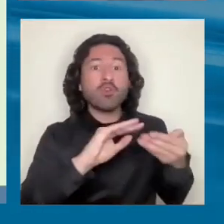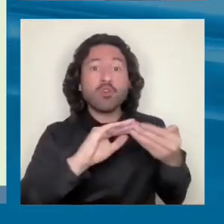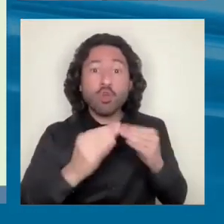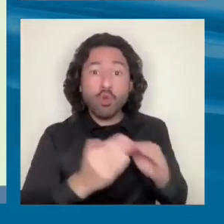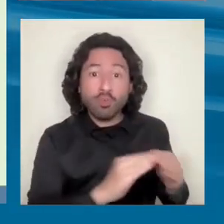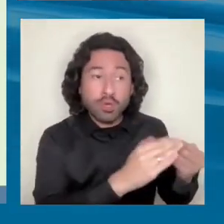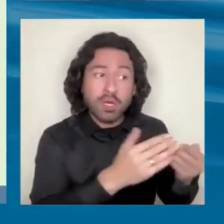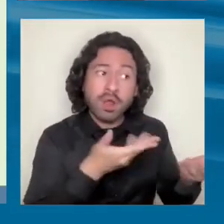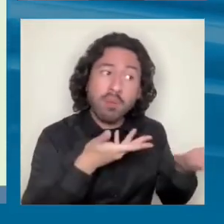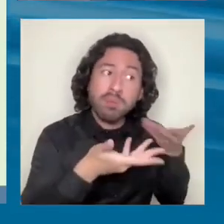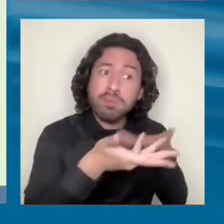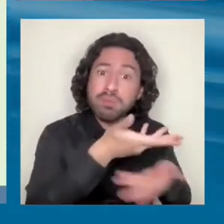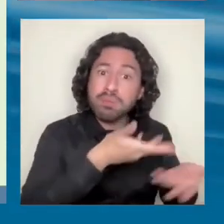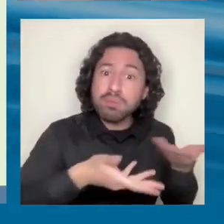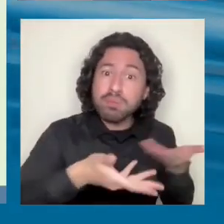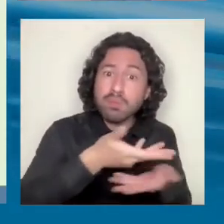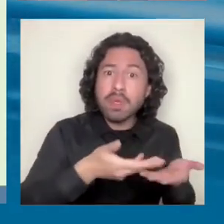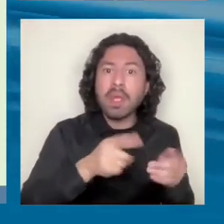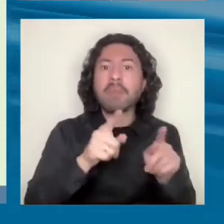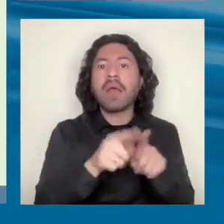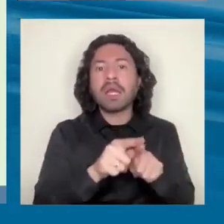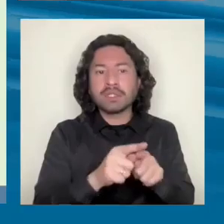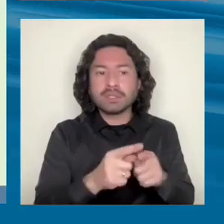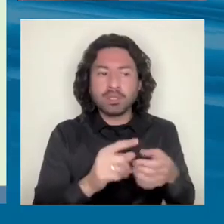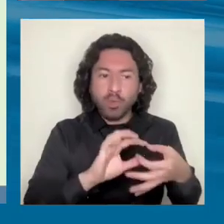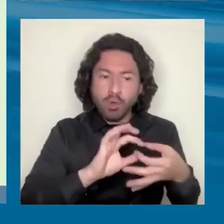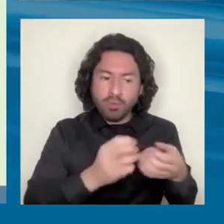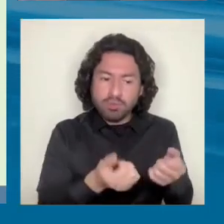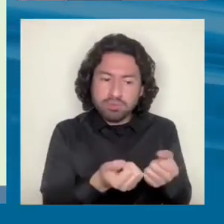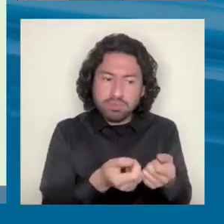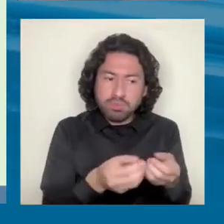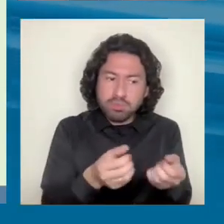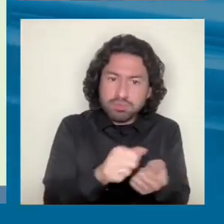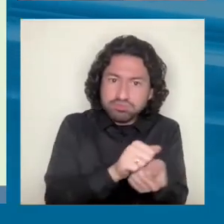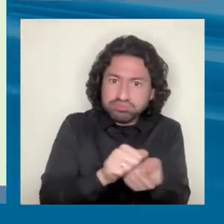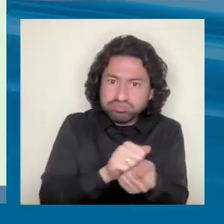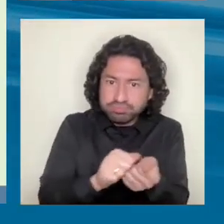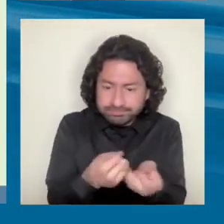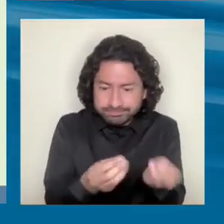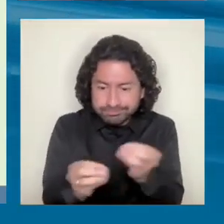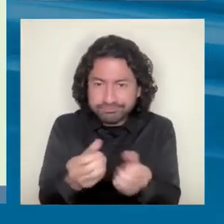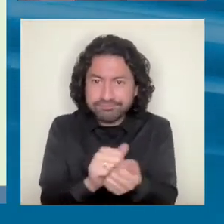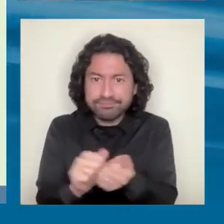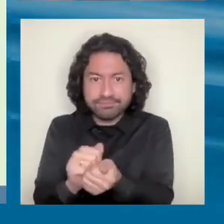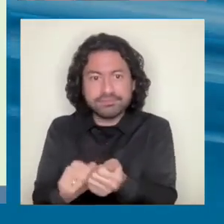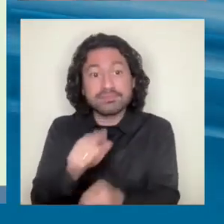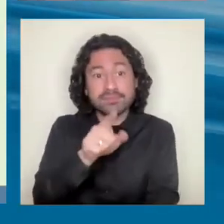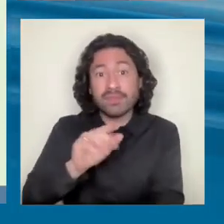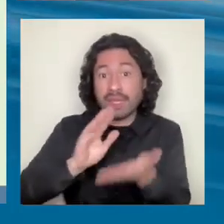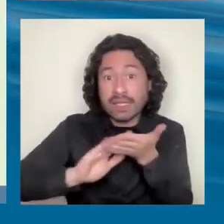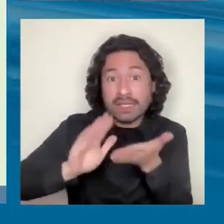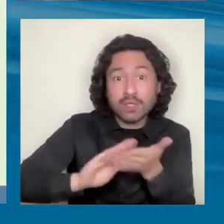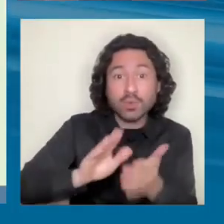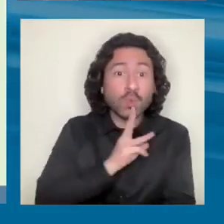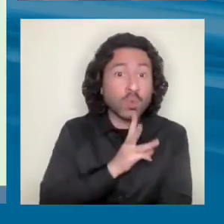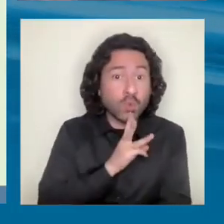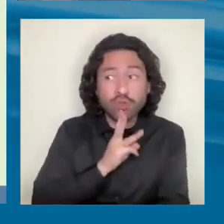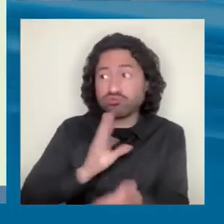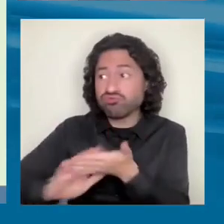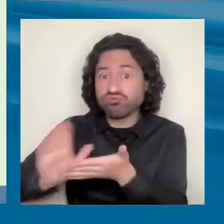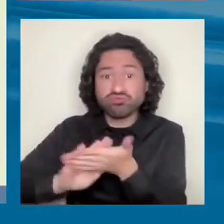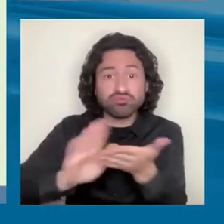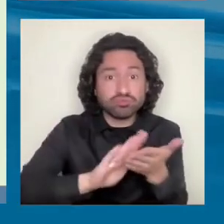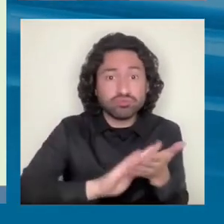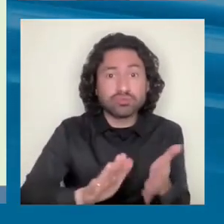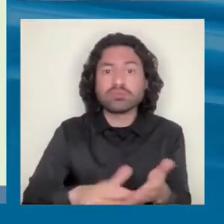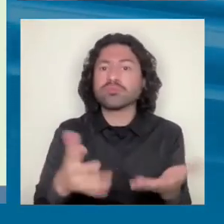también cómo agregar valor. Gran oportunidad en el acceso universal a agua limpia y saneamiento en estrategias de